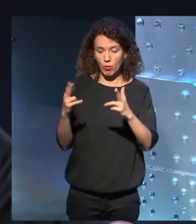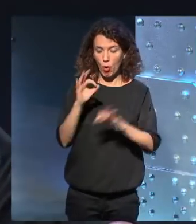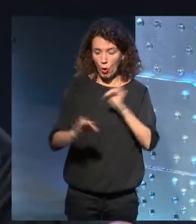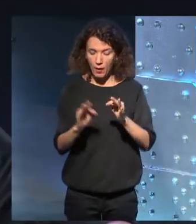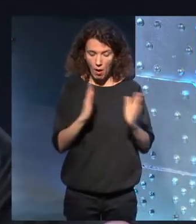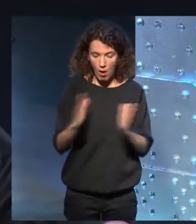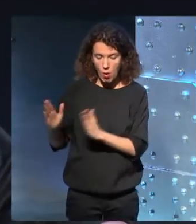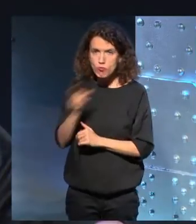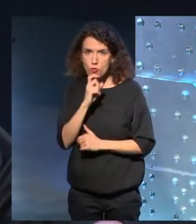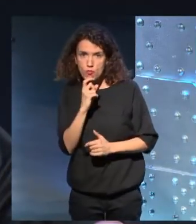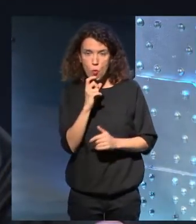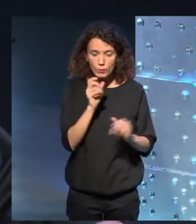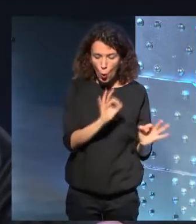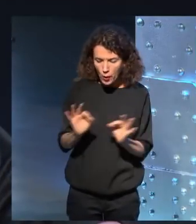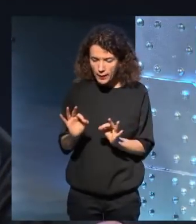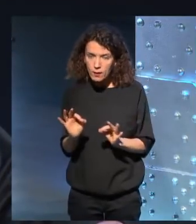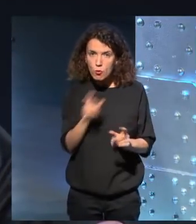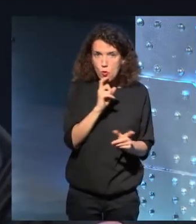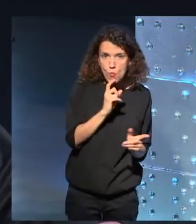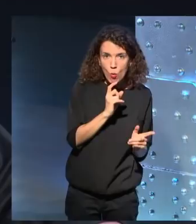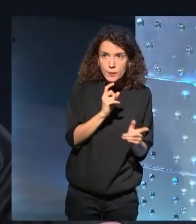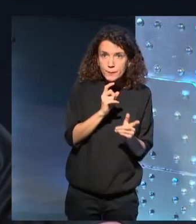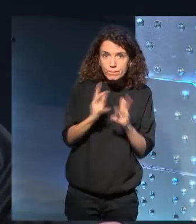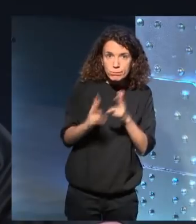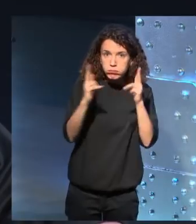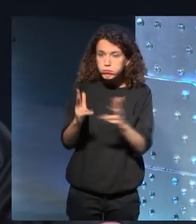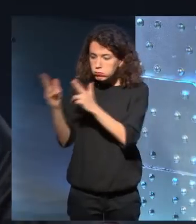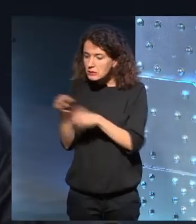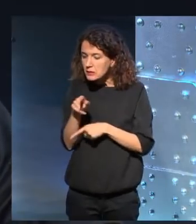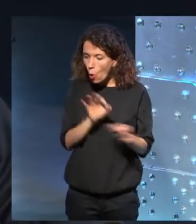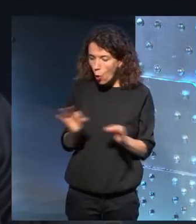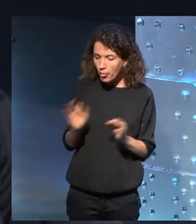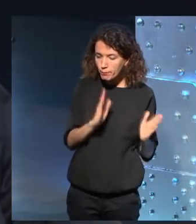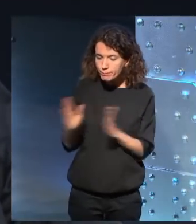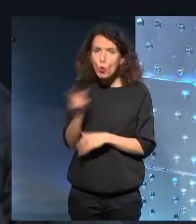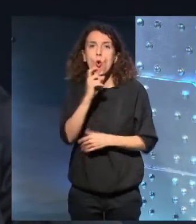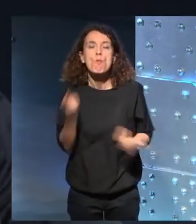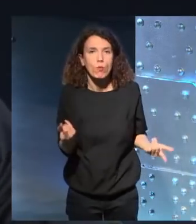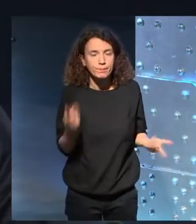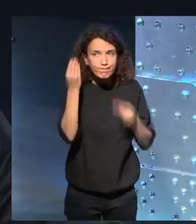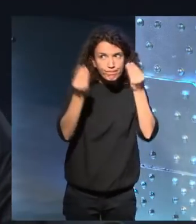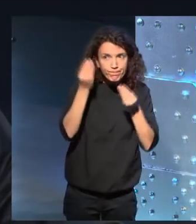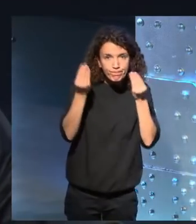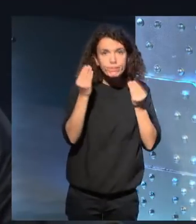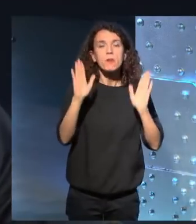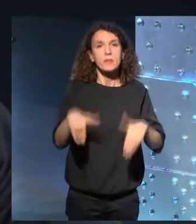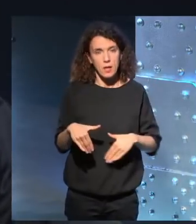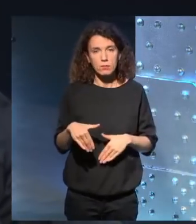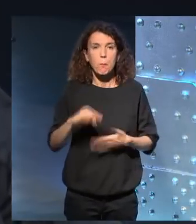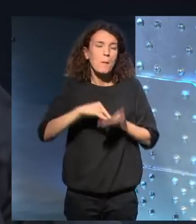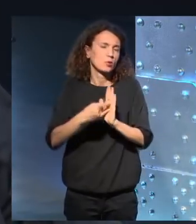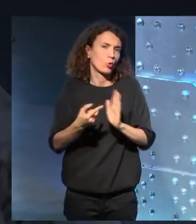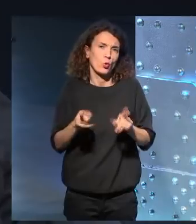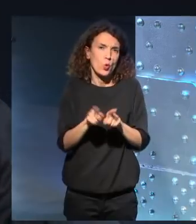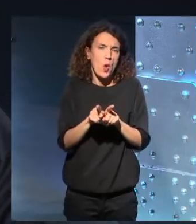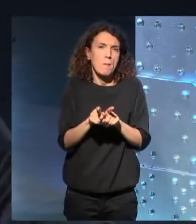estuve pensando qué hacer, cómo ordenarlos, y bueno, fui al método